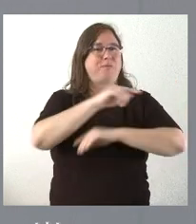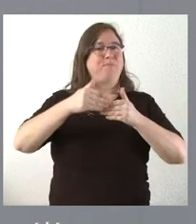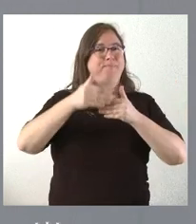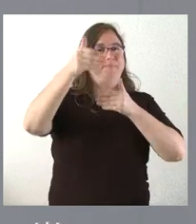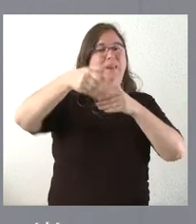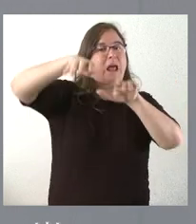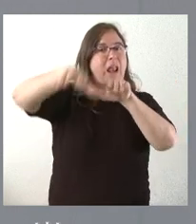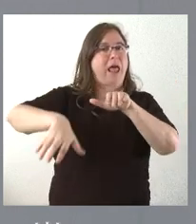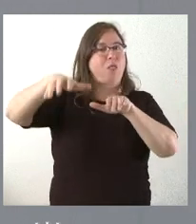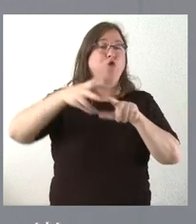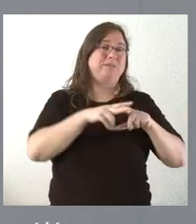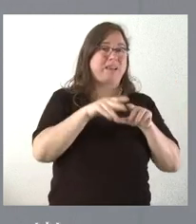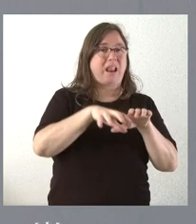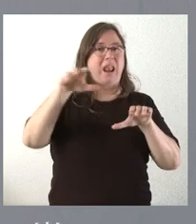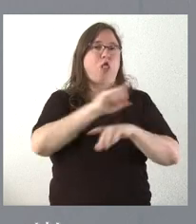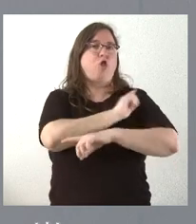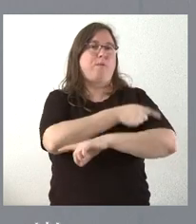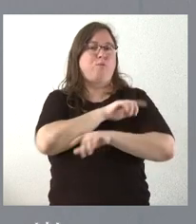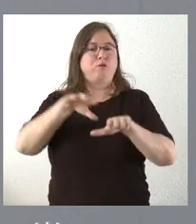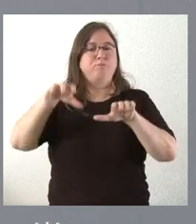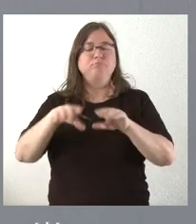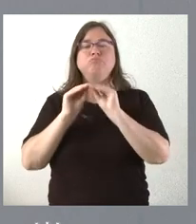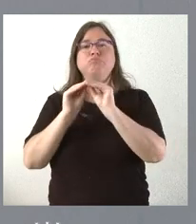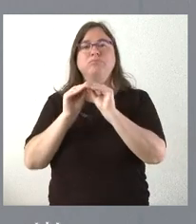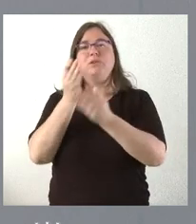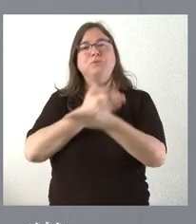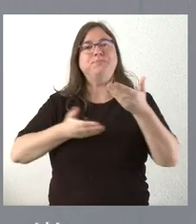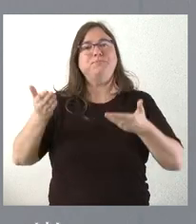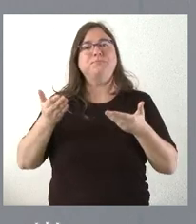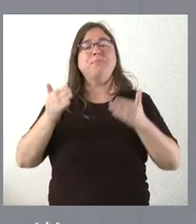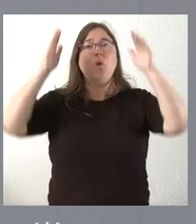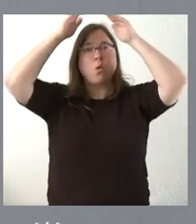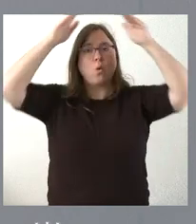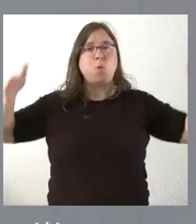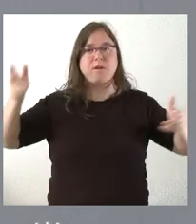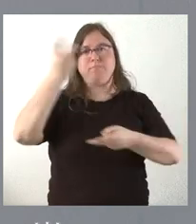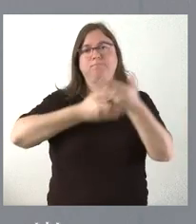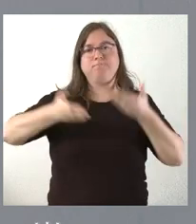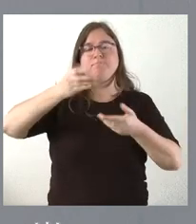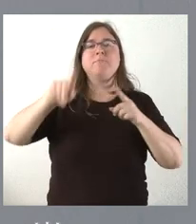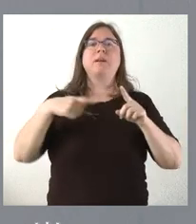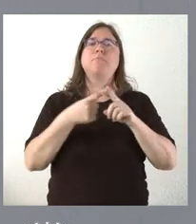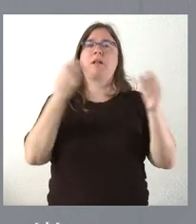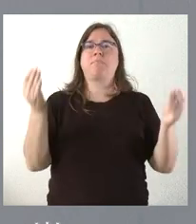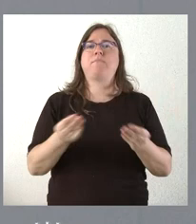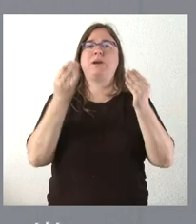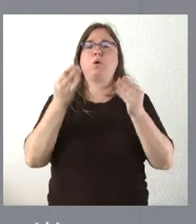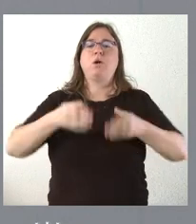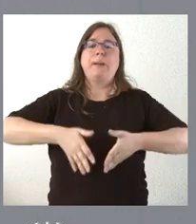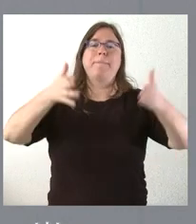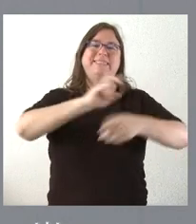al edificio de talleres, en el que también se procederá a la sustitución de la actual cubierta y se van a acometer diversas mejoras en la pista